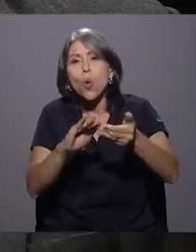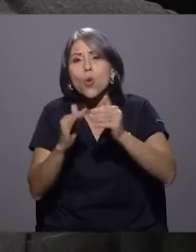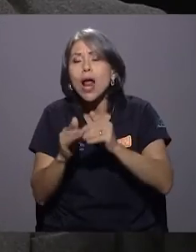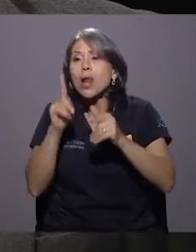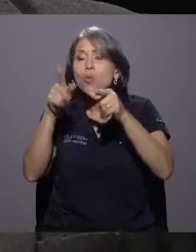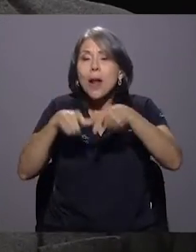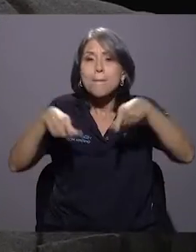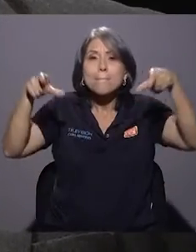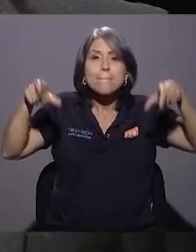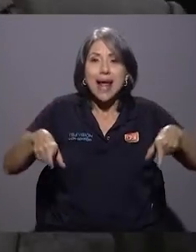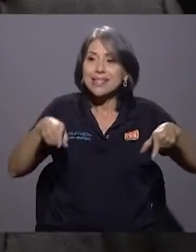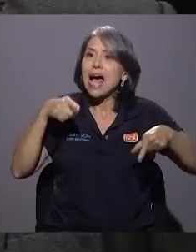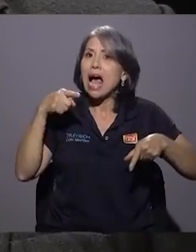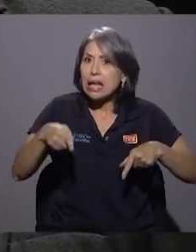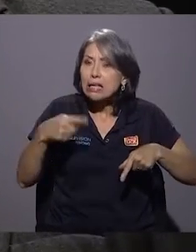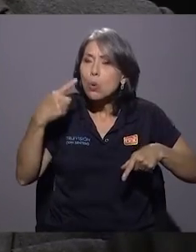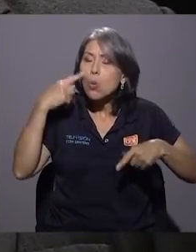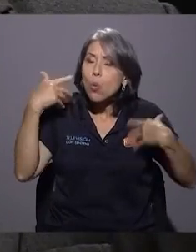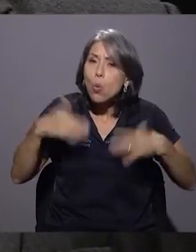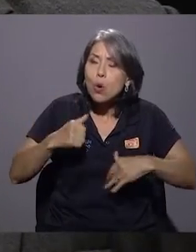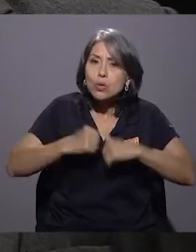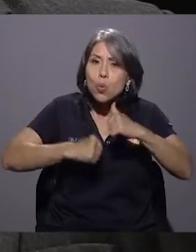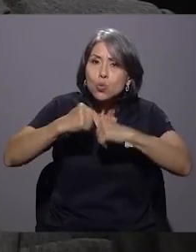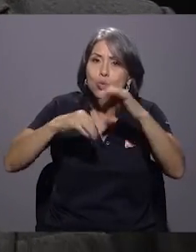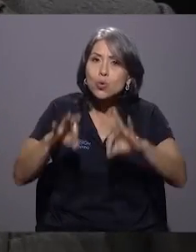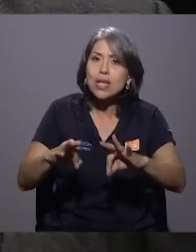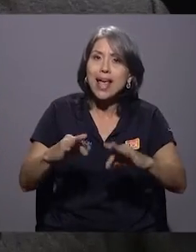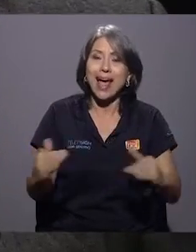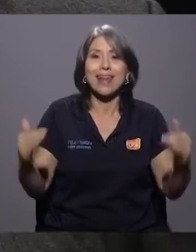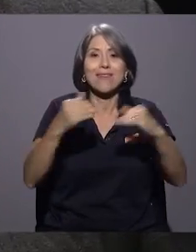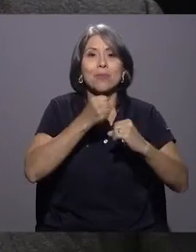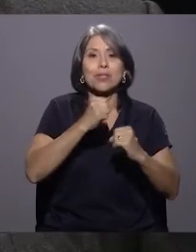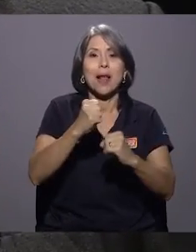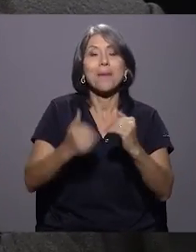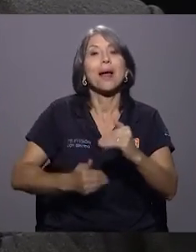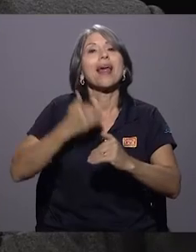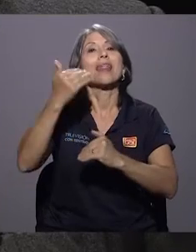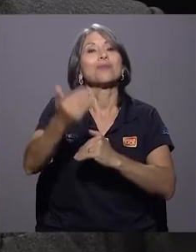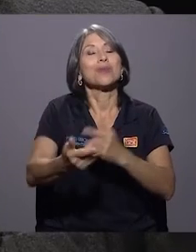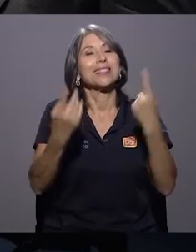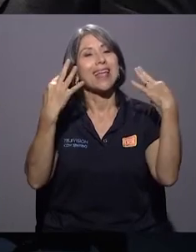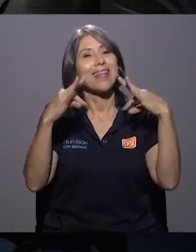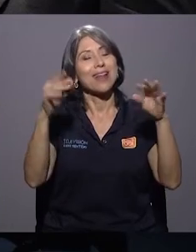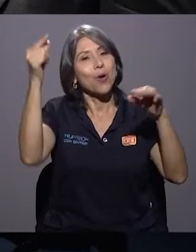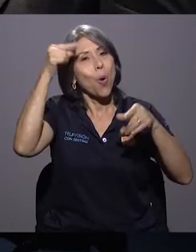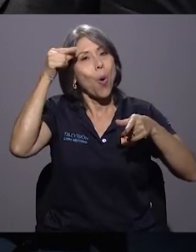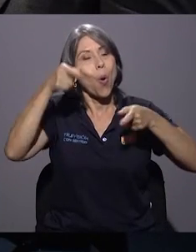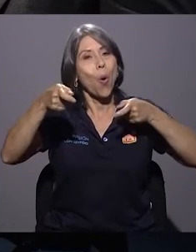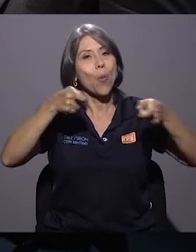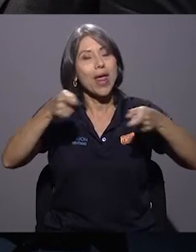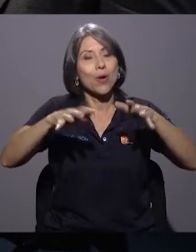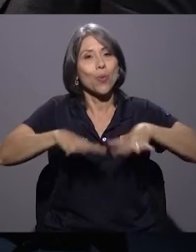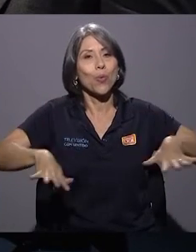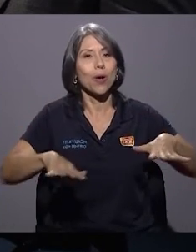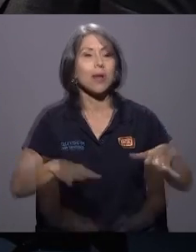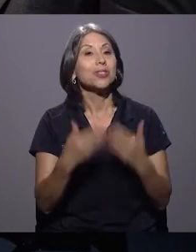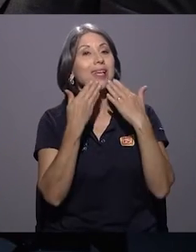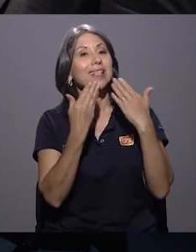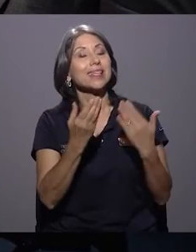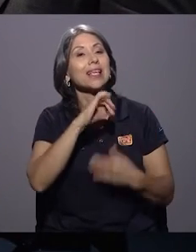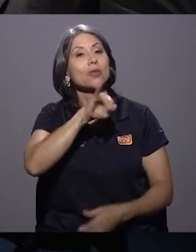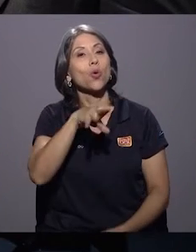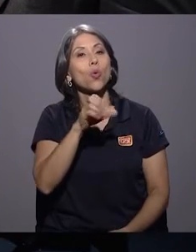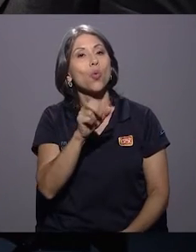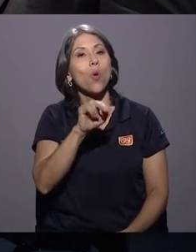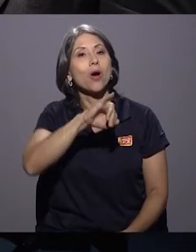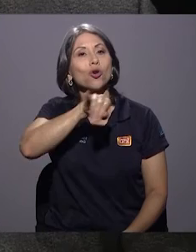Ahí es donde se construye, sobre todo a nivel municipal, la legitimidad para luego aspirar al gobierno municipal. Muchas gracias a don José, Jerry Alfaro,